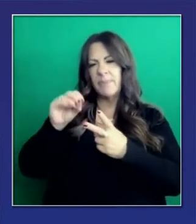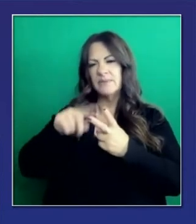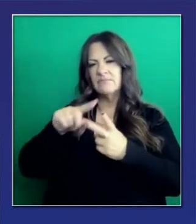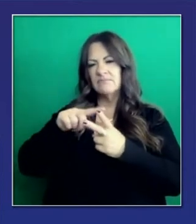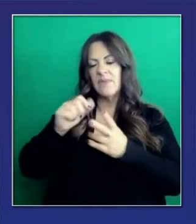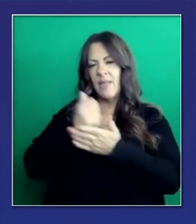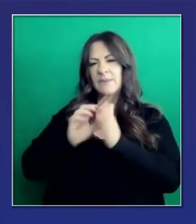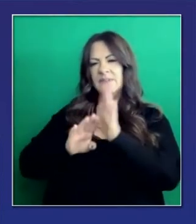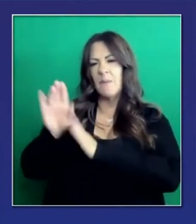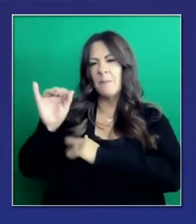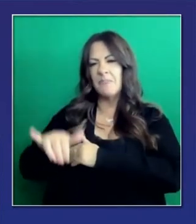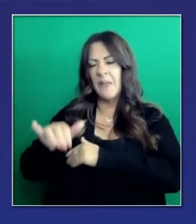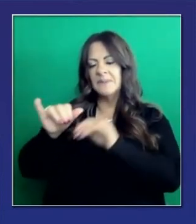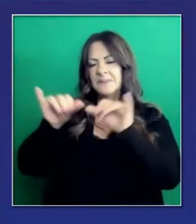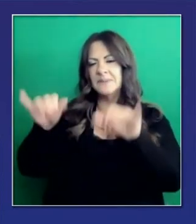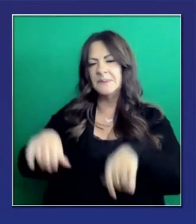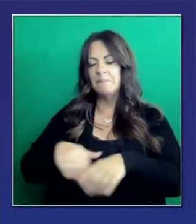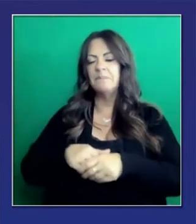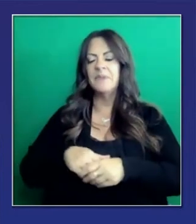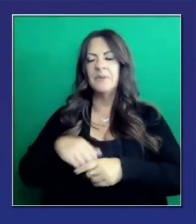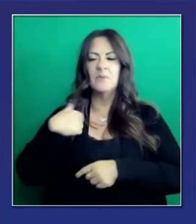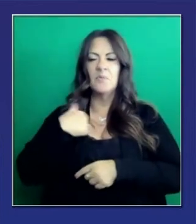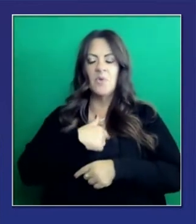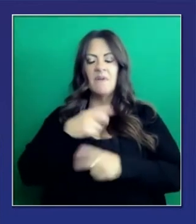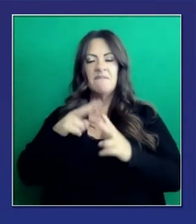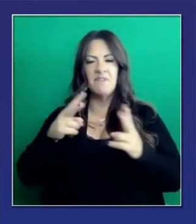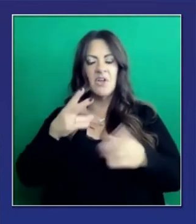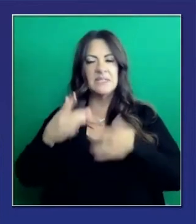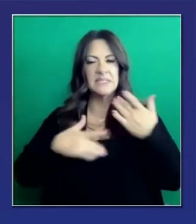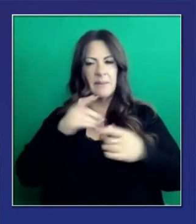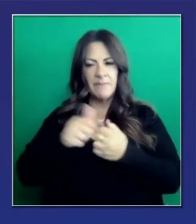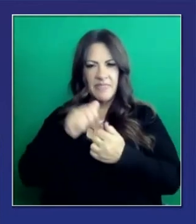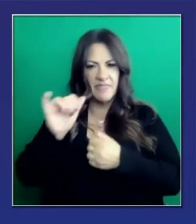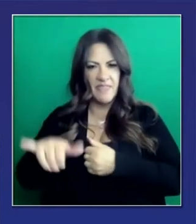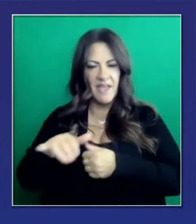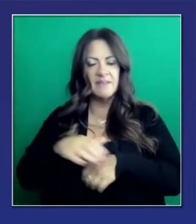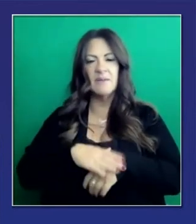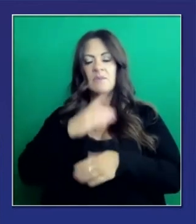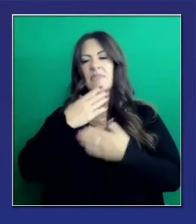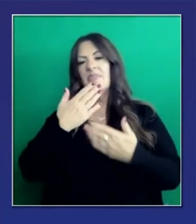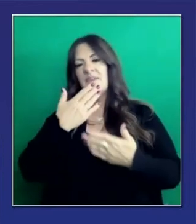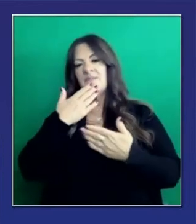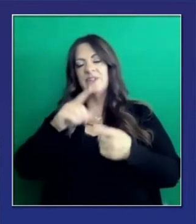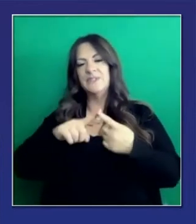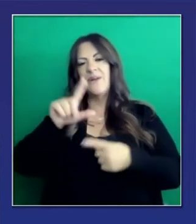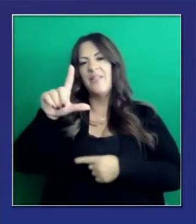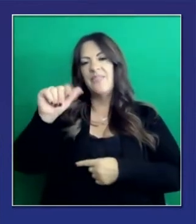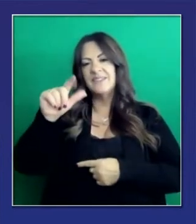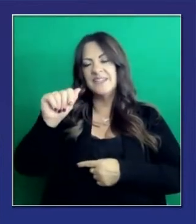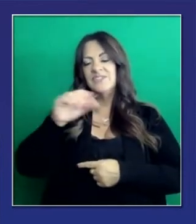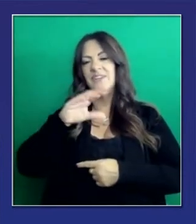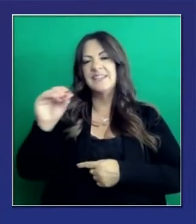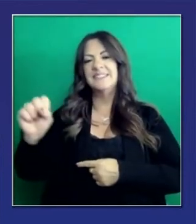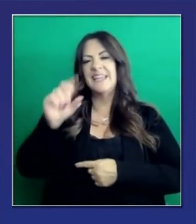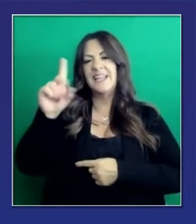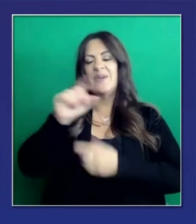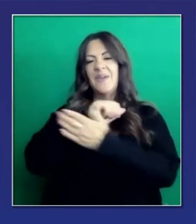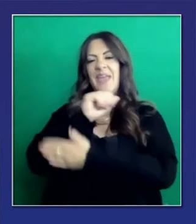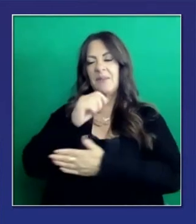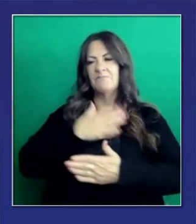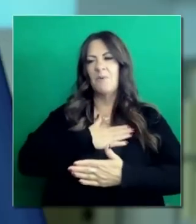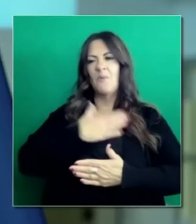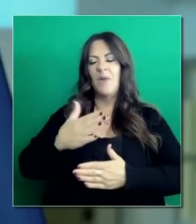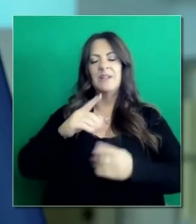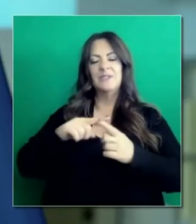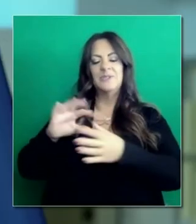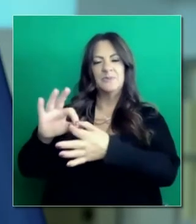que se iniciaron justo aquí. Y estamos alentados por su progreso y agradecidos porque el Condado de Los Ángeles y el Condado de San Diego estuvieron dispuestos